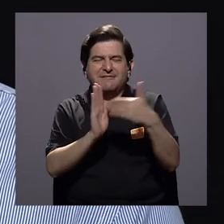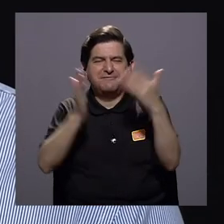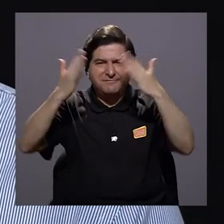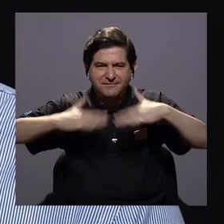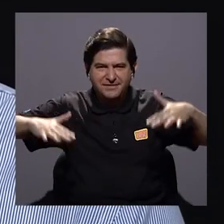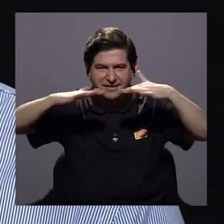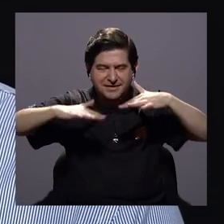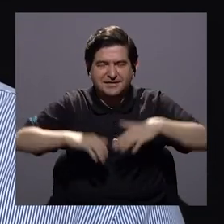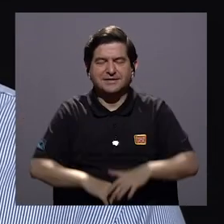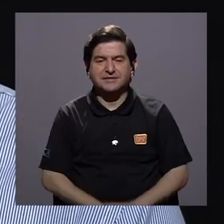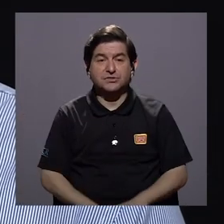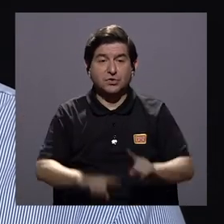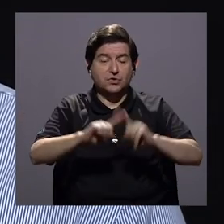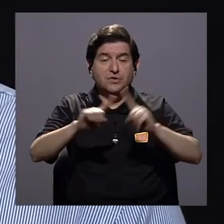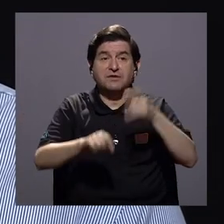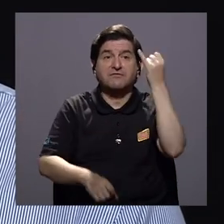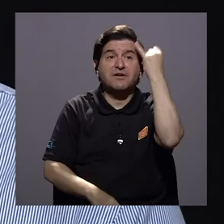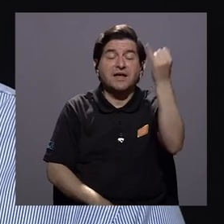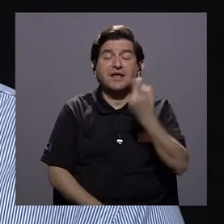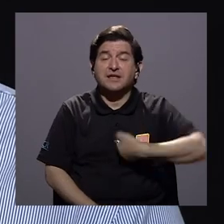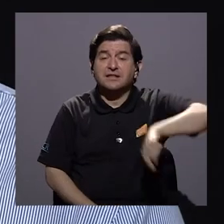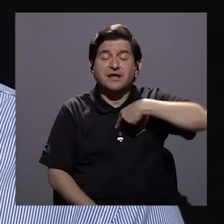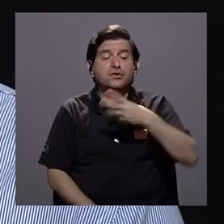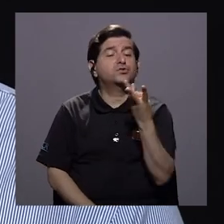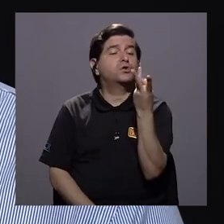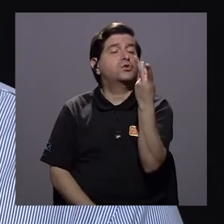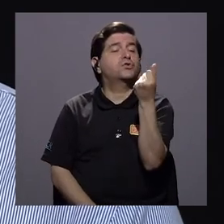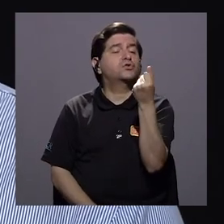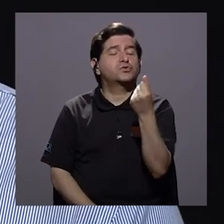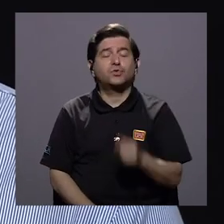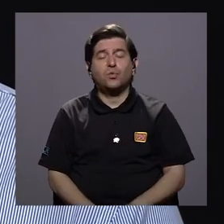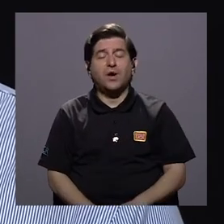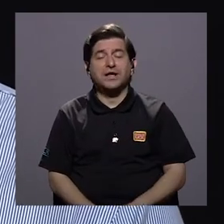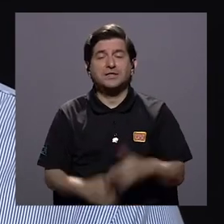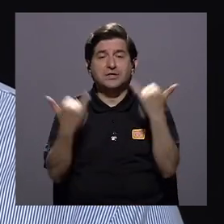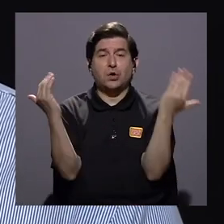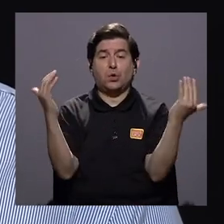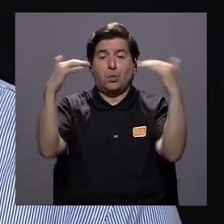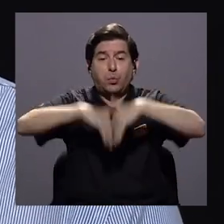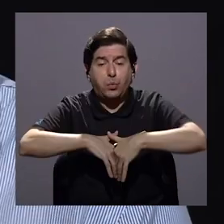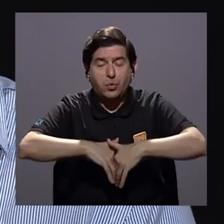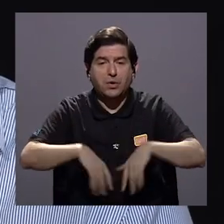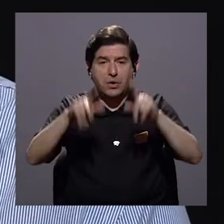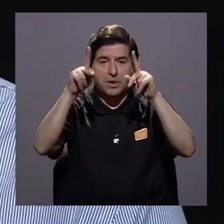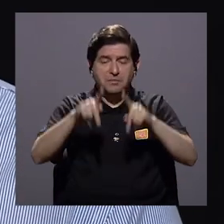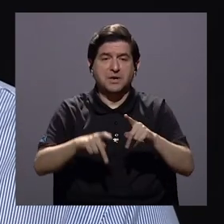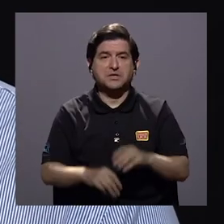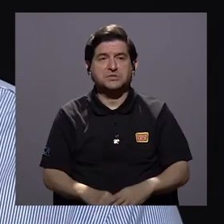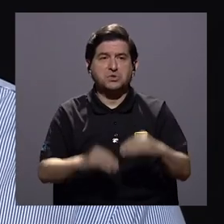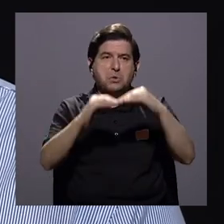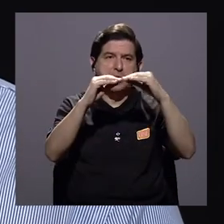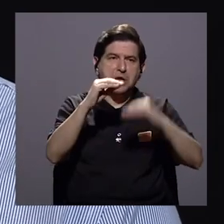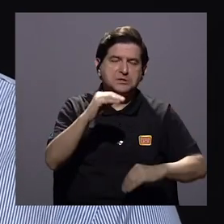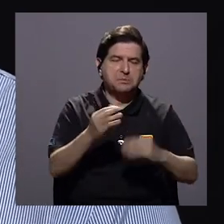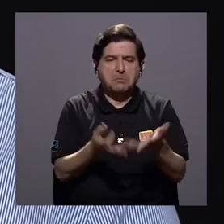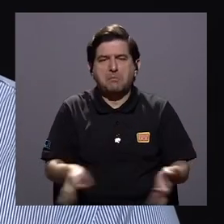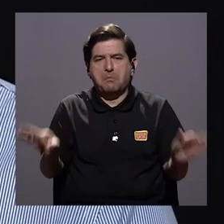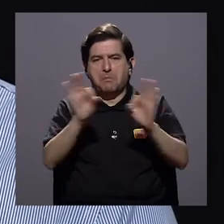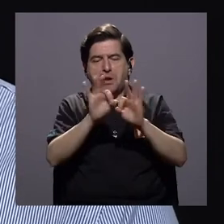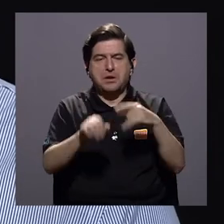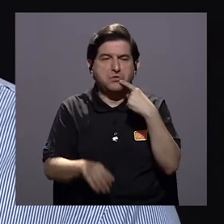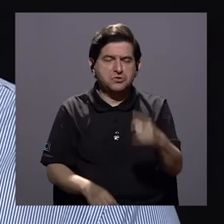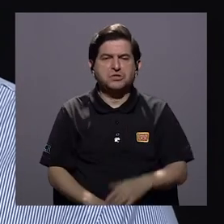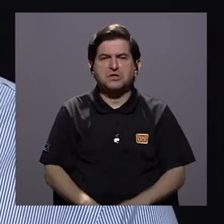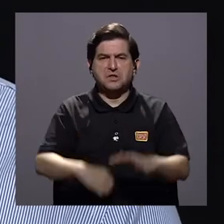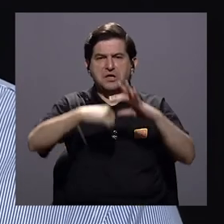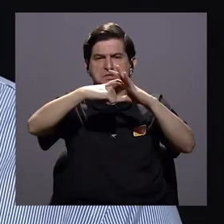hemos leído diferentes versiones de cuánto estamos al borde de un colapso hay gente que le quita un poco de gravedad hay gente que dice que